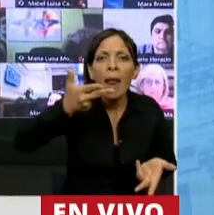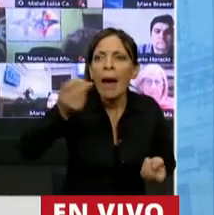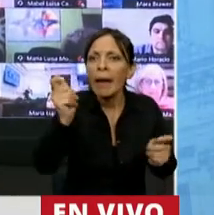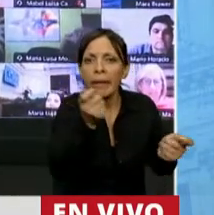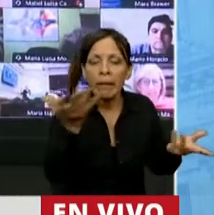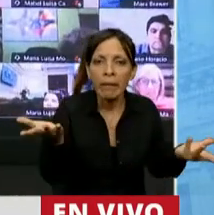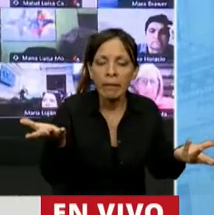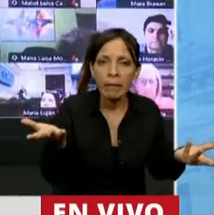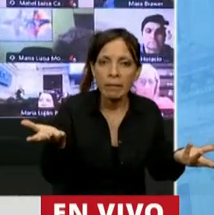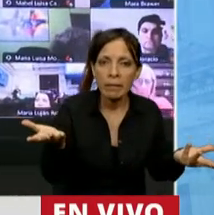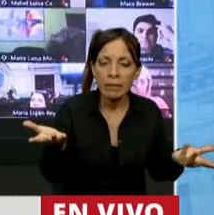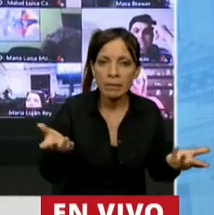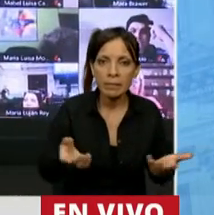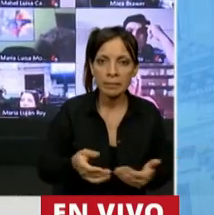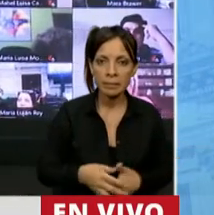para quién?